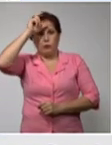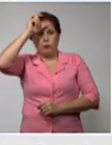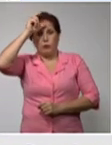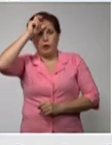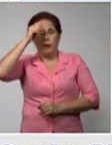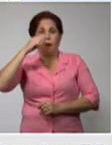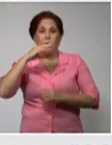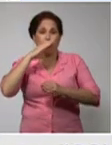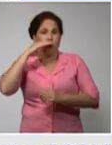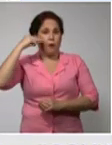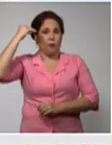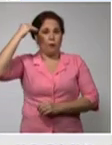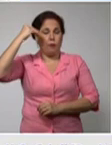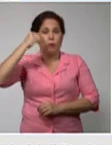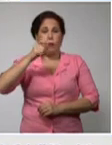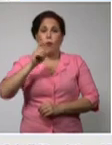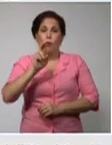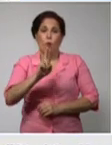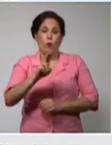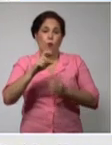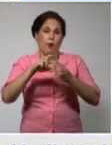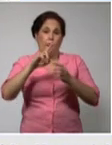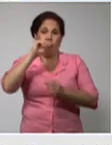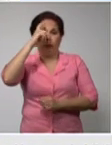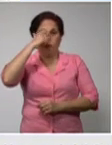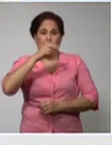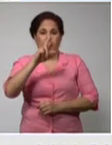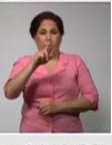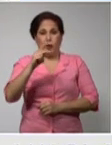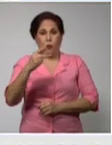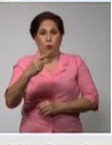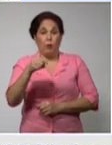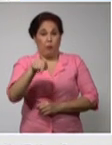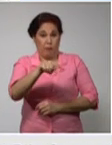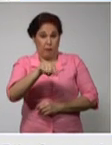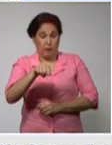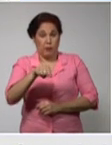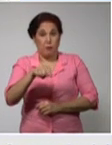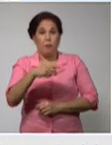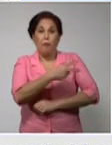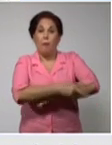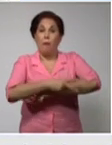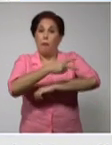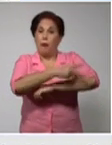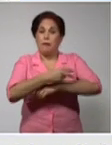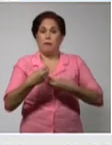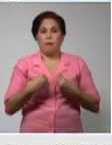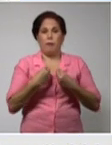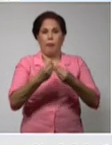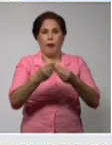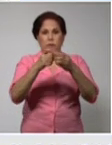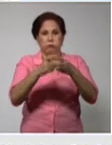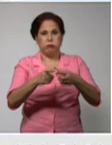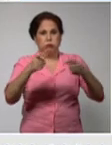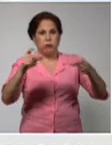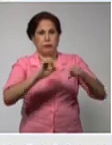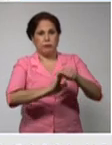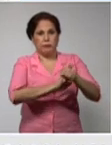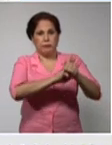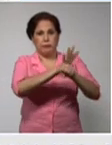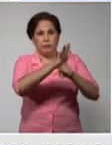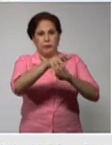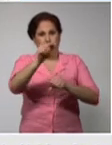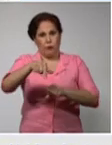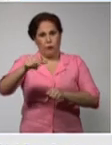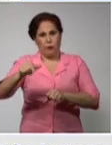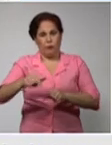Ucrania y Reino Unido son los países que aportan el mayor número de casos